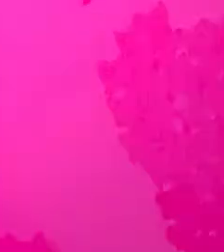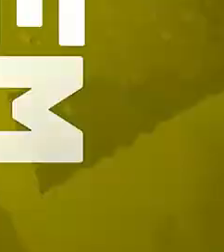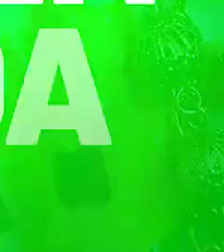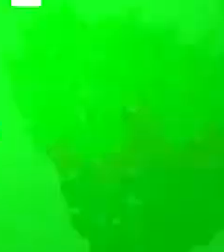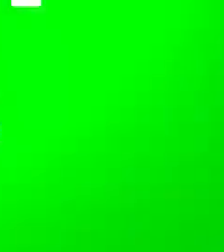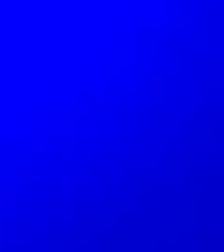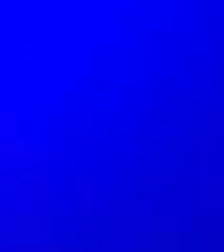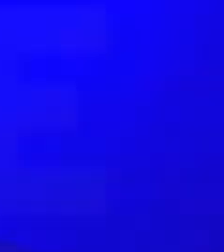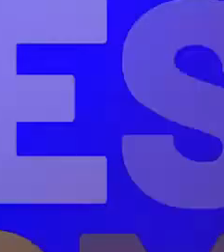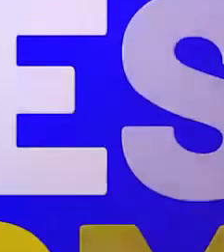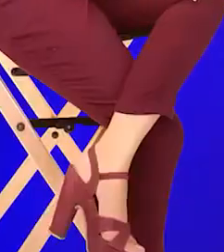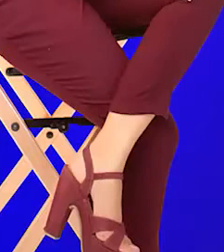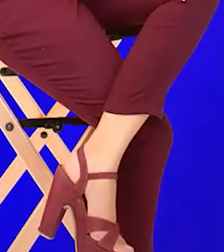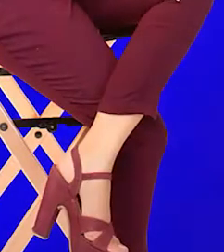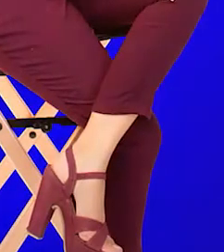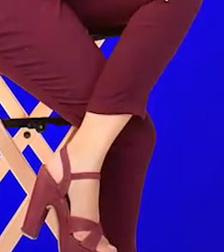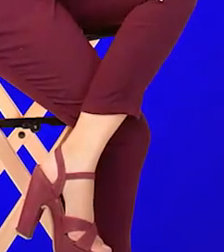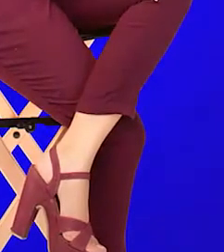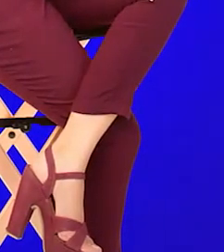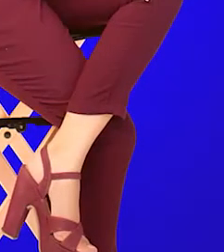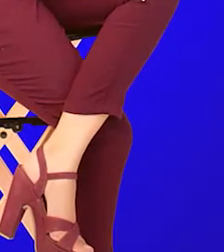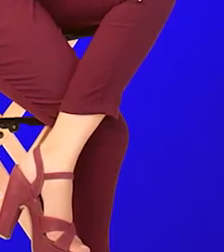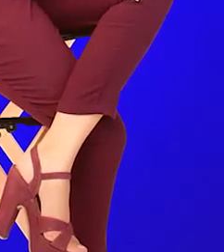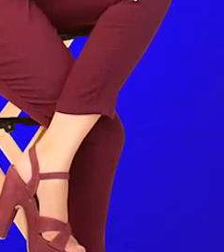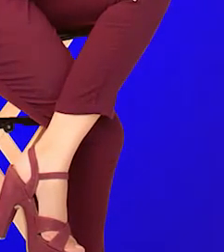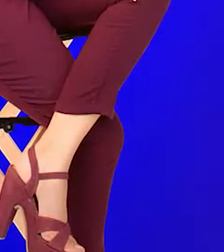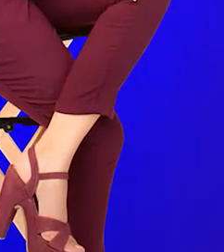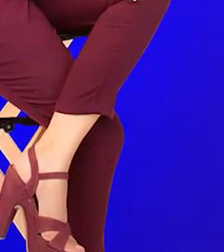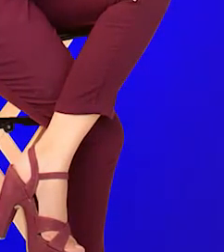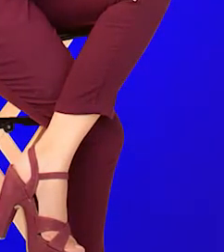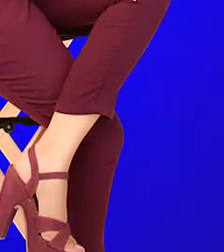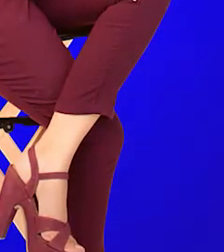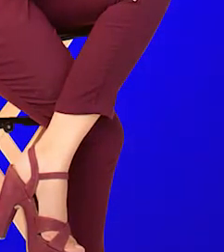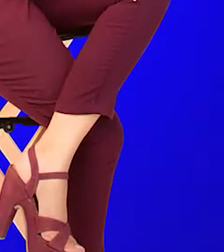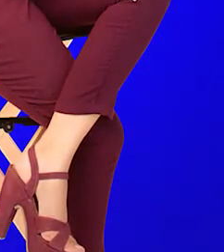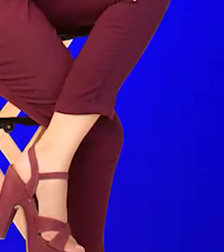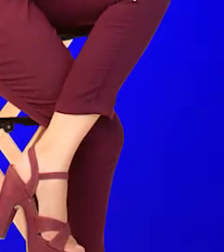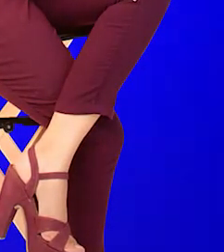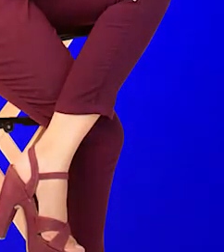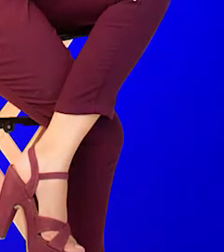Tele Yucatán te informa, lunes a viernes 3 de la tarde. Síguenos.